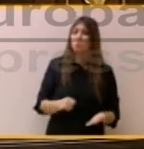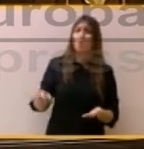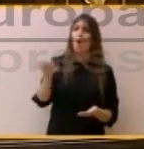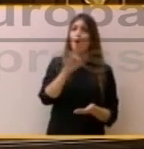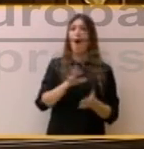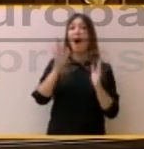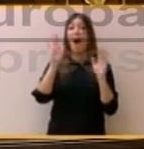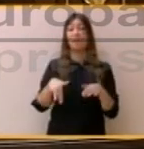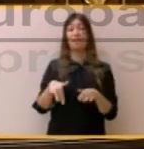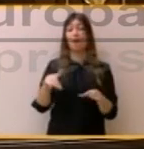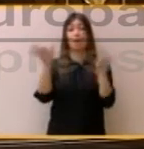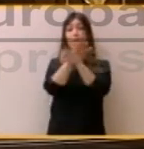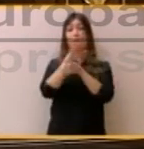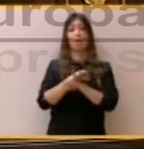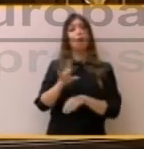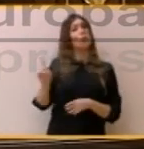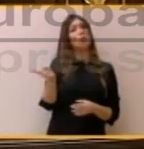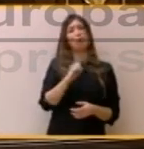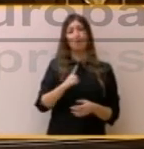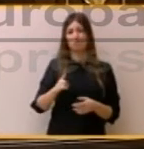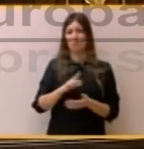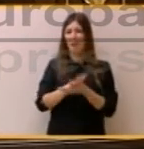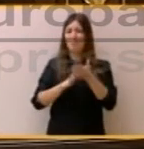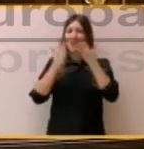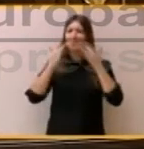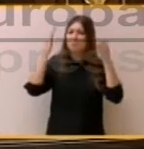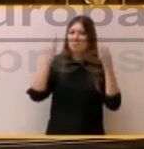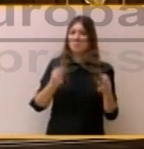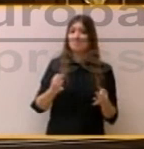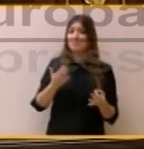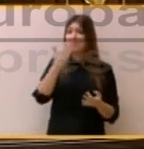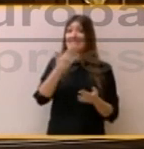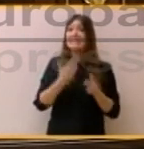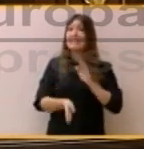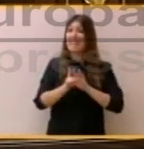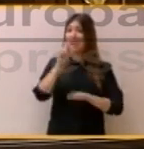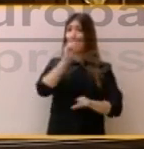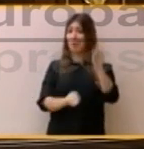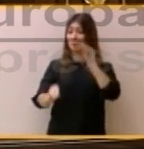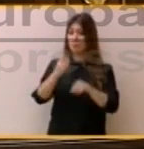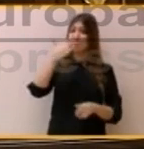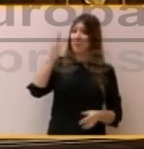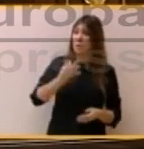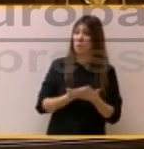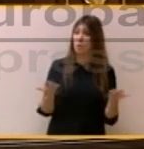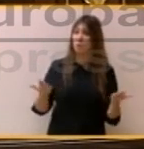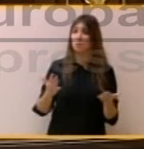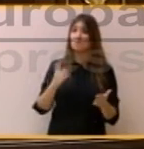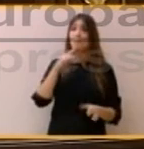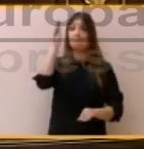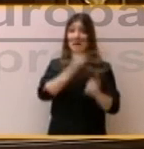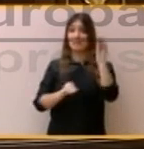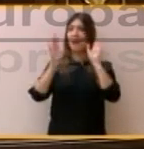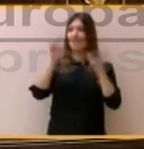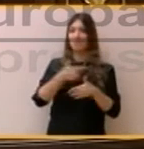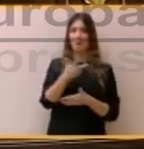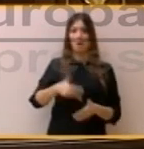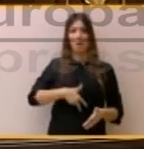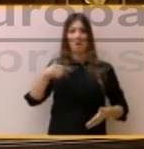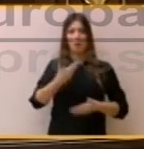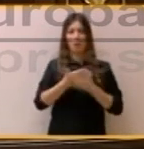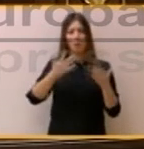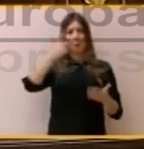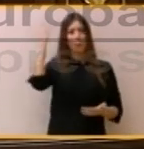el objetivo. Lo digo porque es peligroso. Porque siembra una desconfianza generalizada que acaba